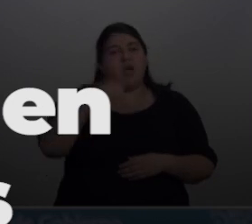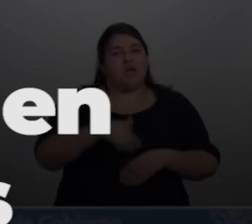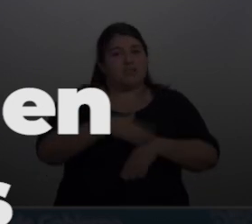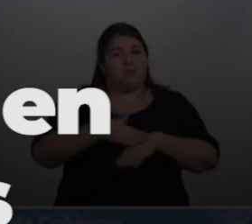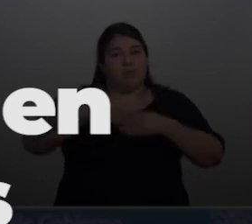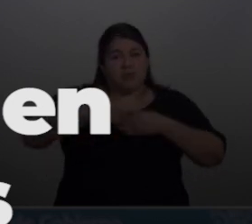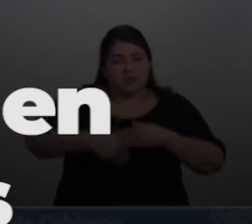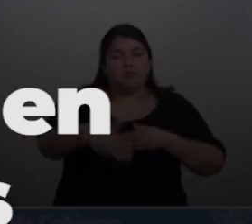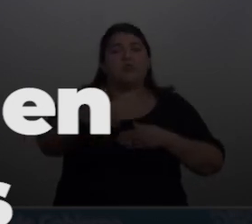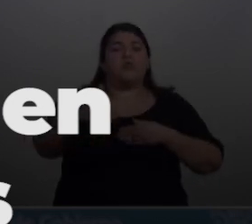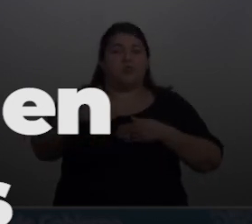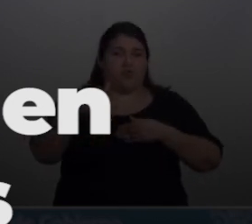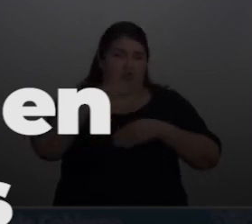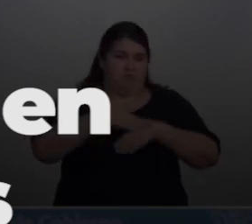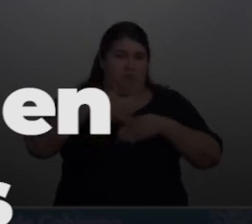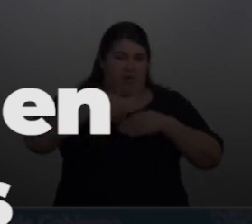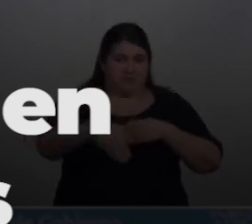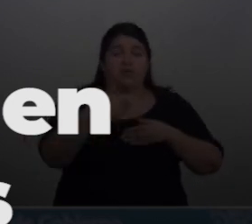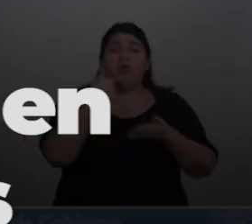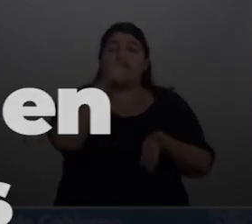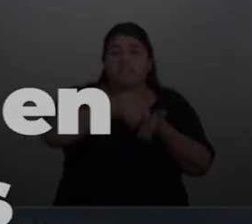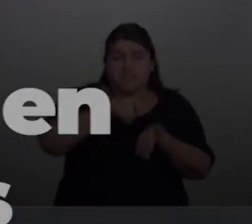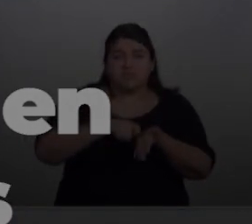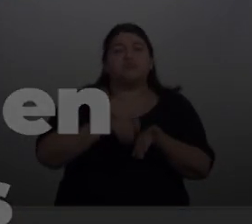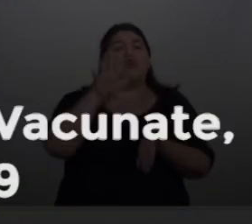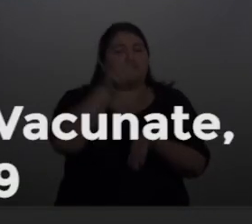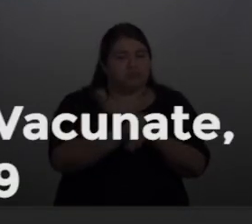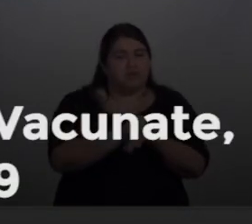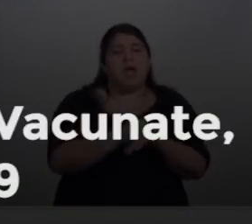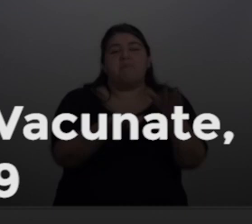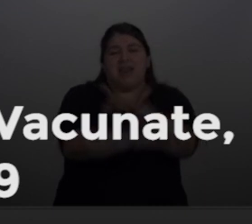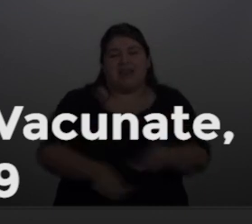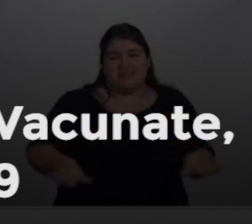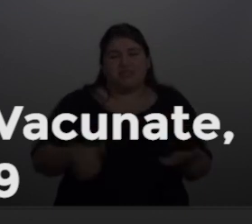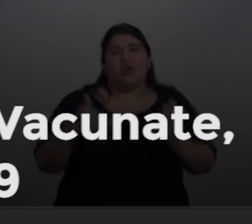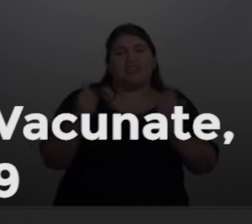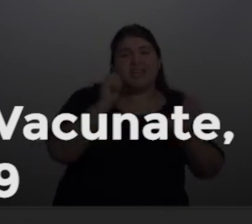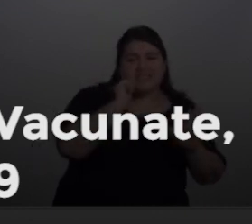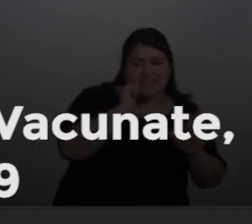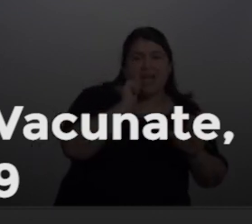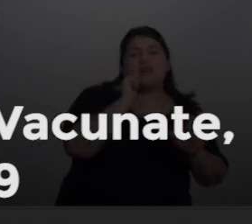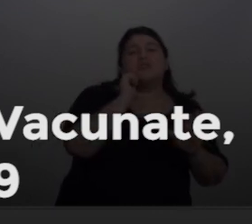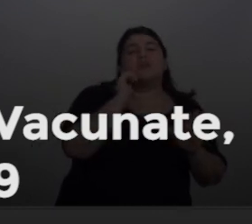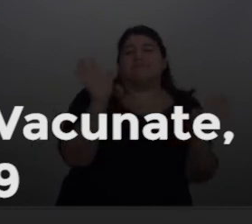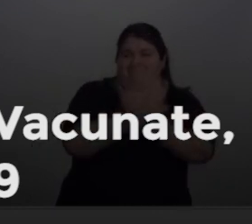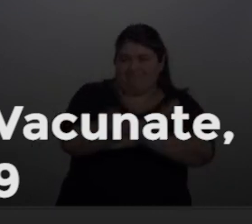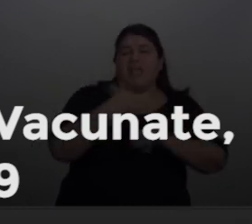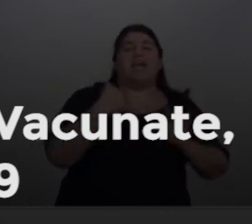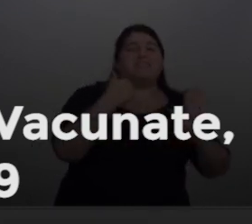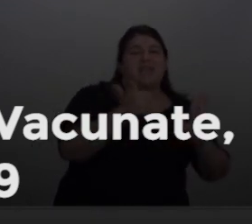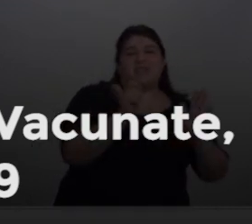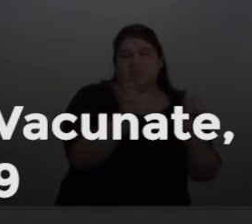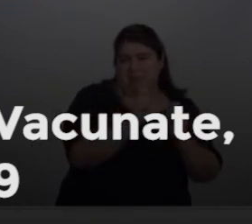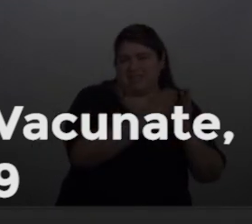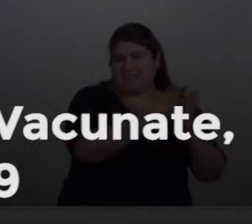Queda abierta a partir de hoy la inscripción para los chiquitos de 6 meses a